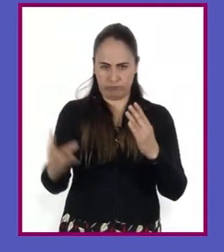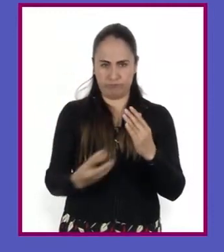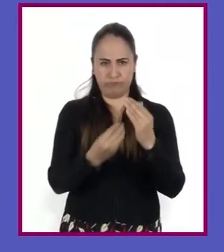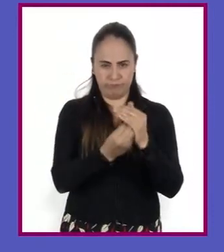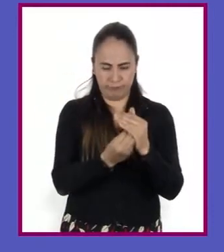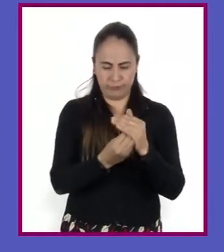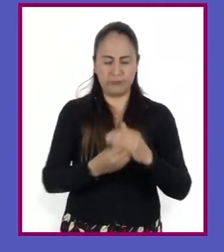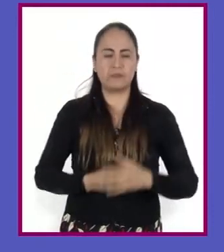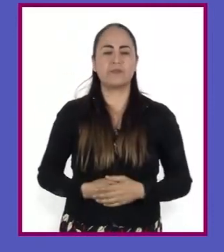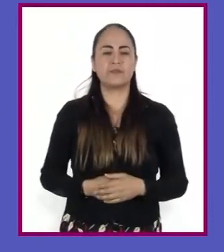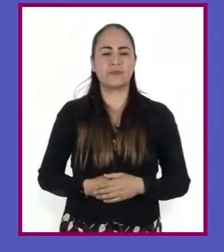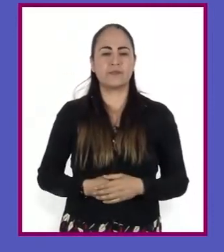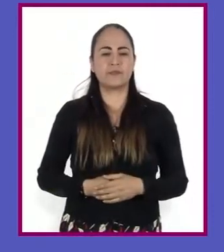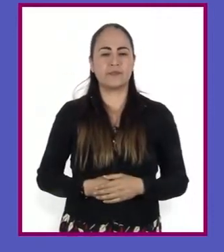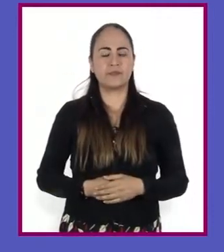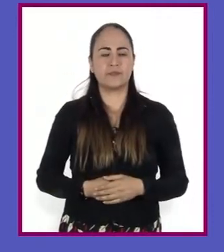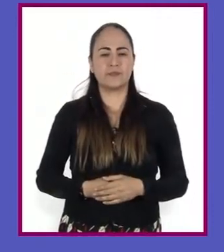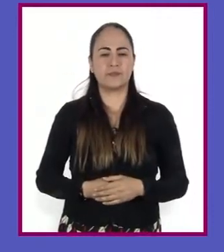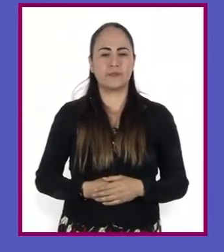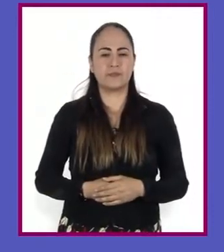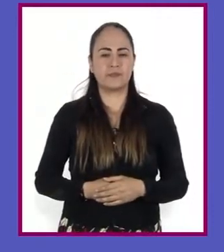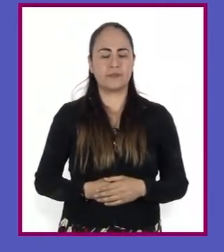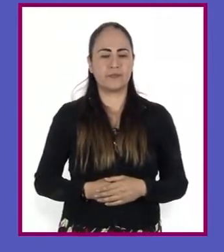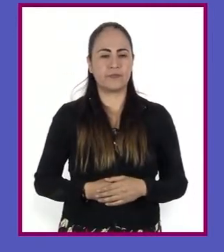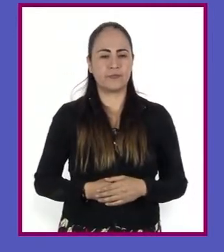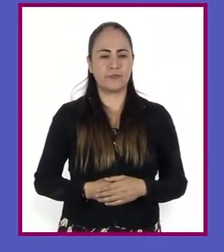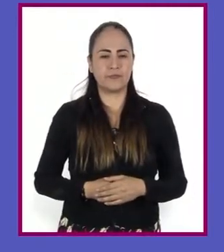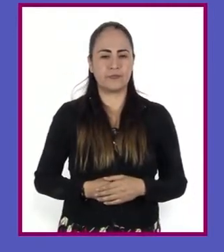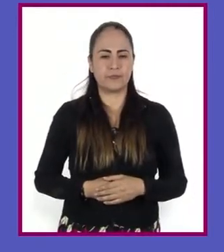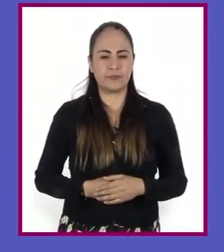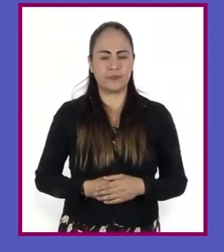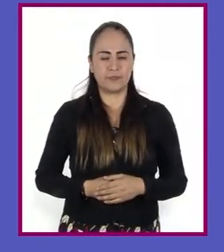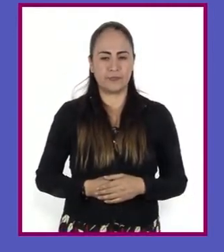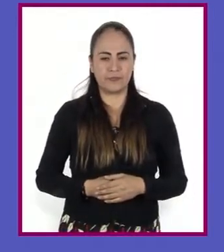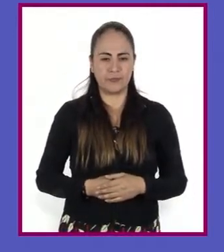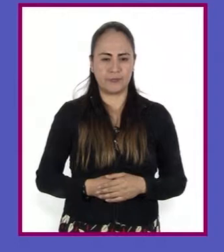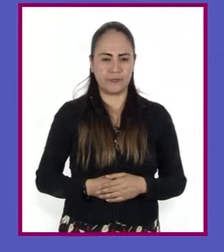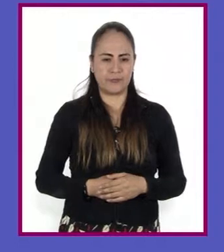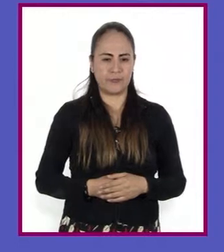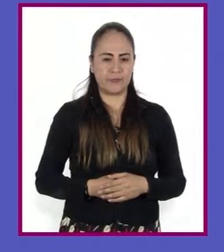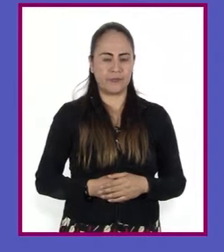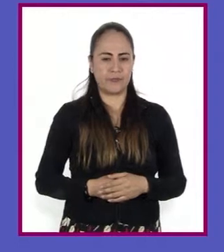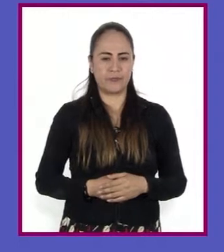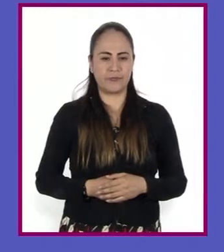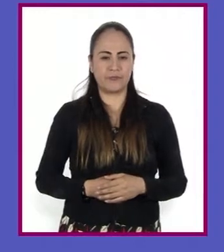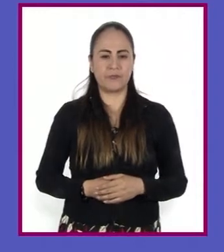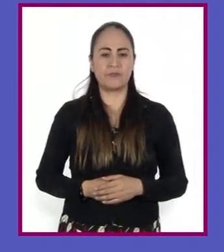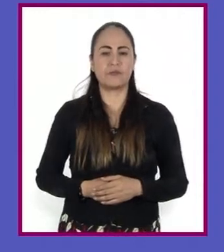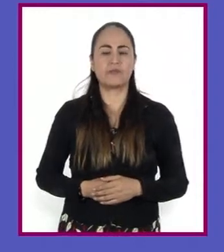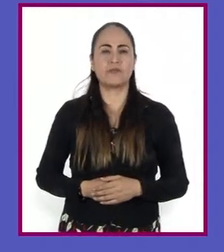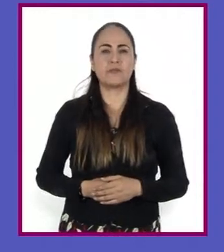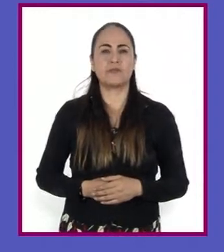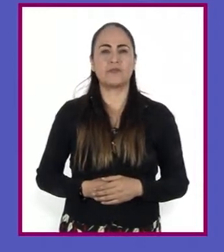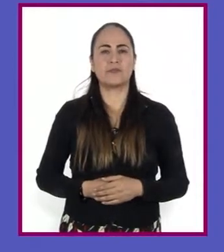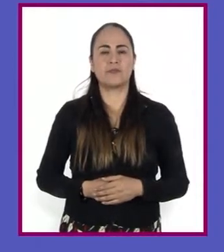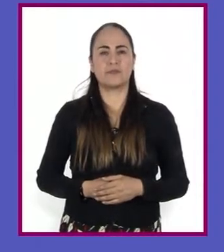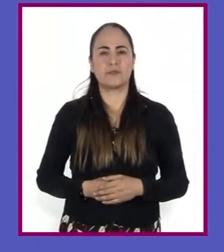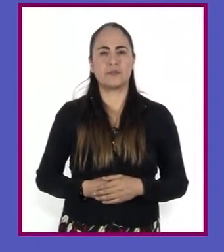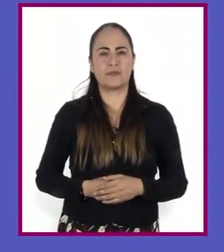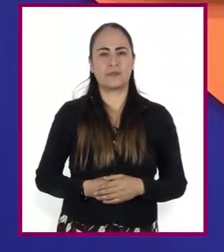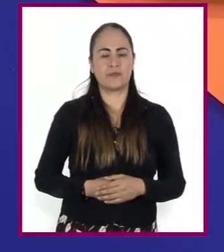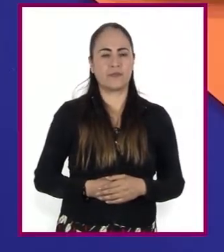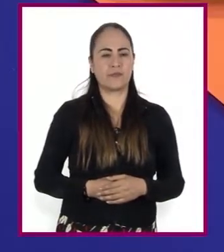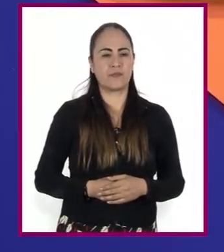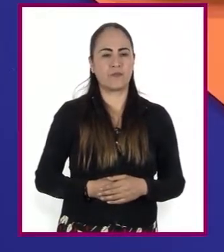Contiene detalles de la idea principal y necesitan de esta para adquirir un sentido completo dentro del